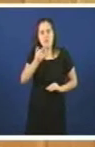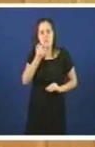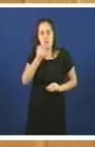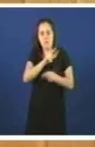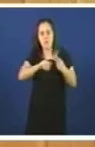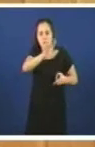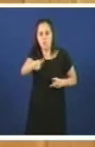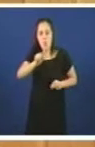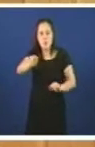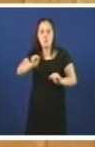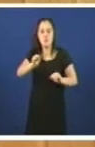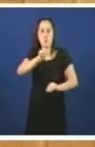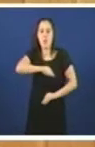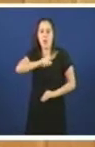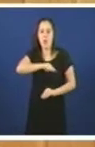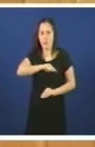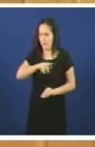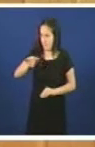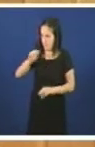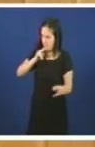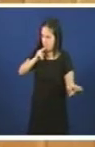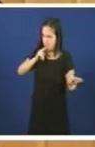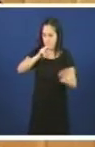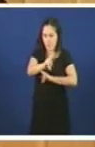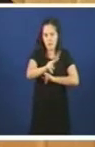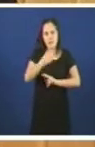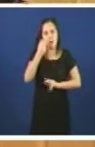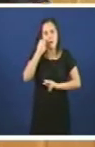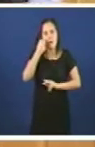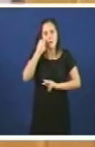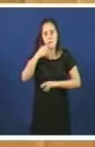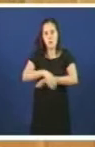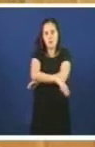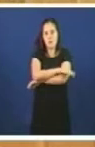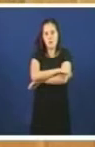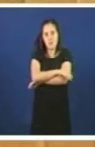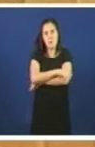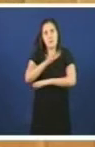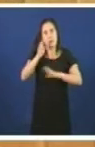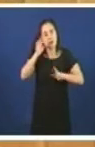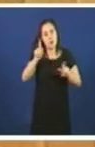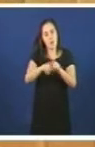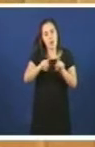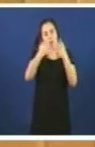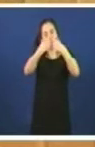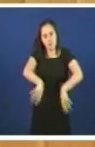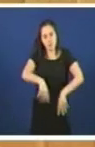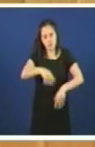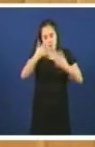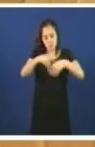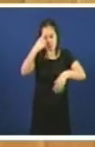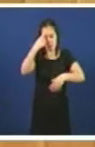galegas aí teñen a interpelación aí teñen señor consellero espero que unha resposta que como sempre como un autómata supoño que leerá